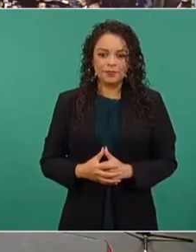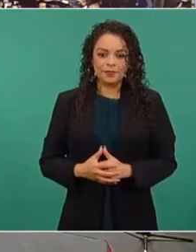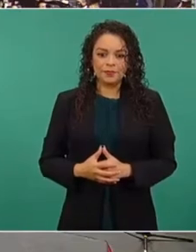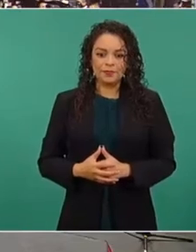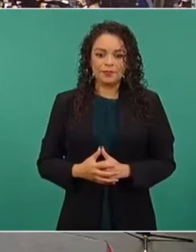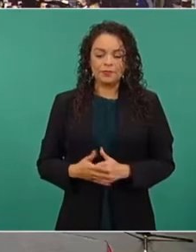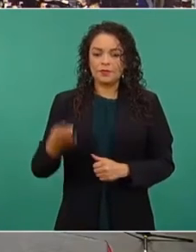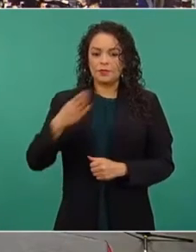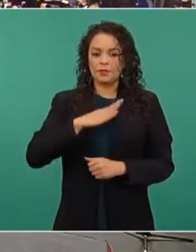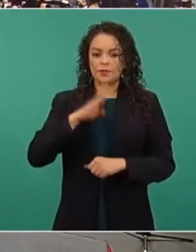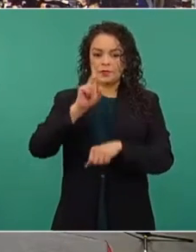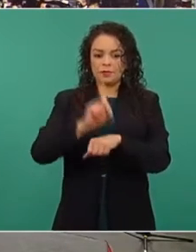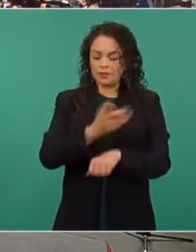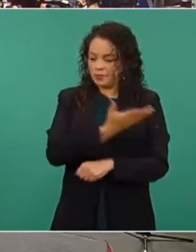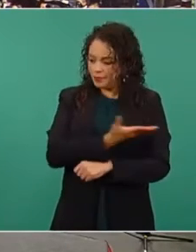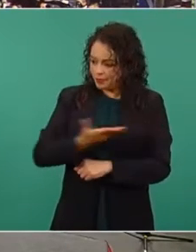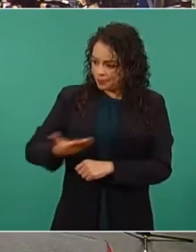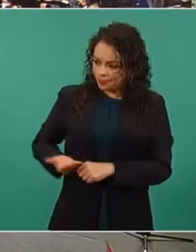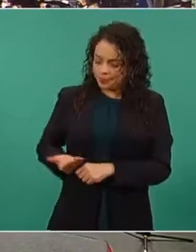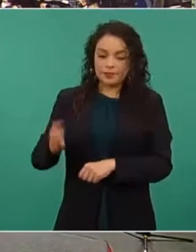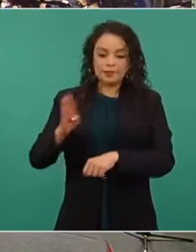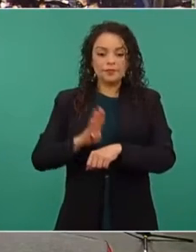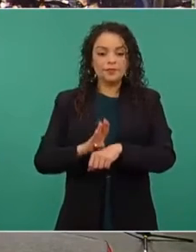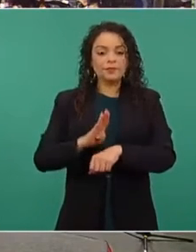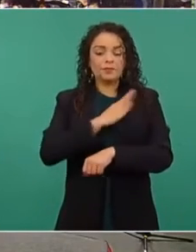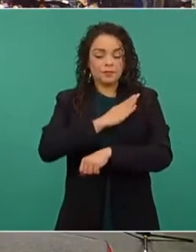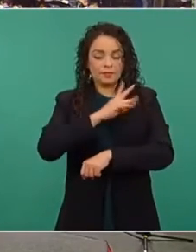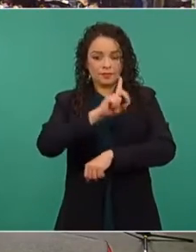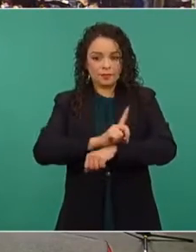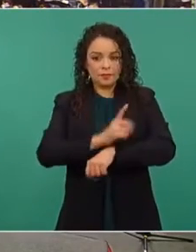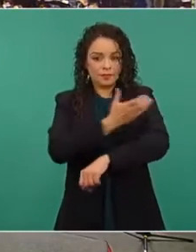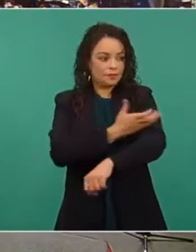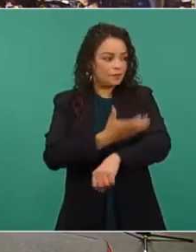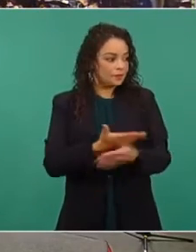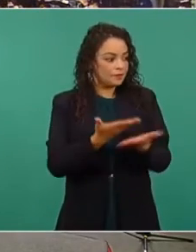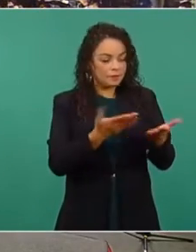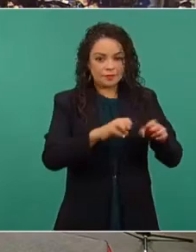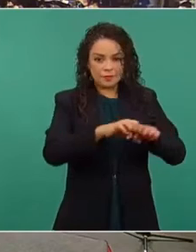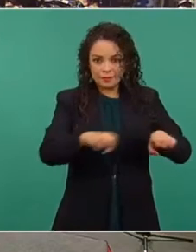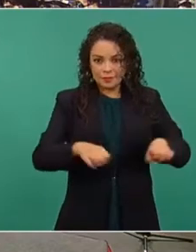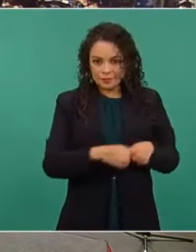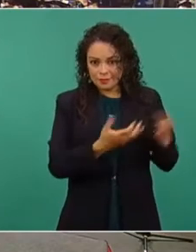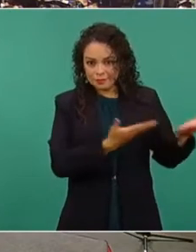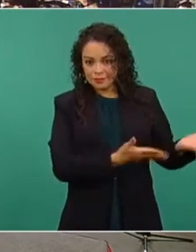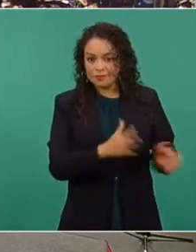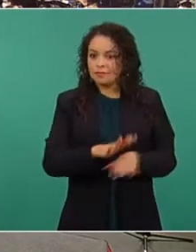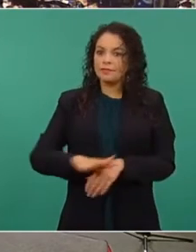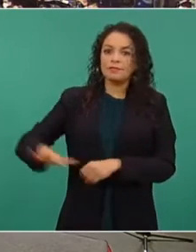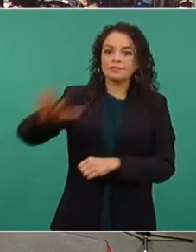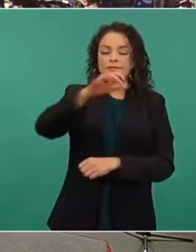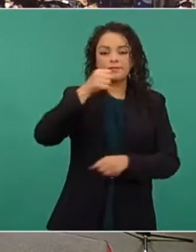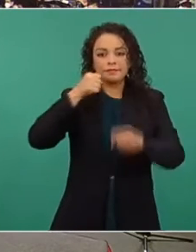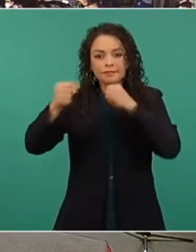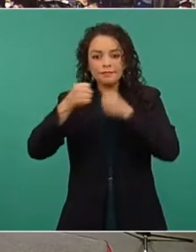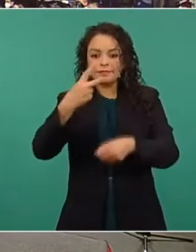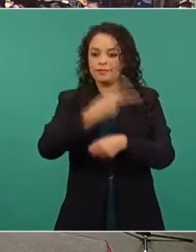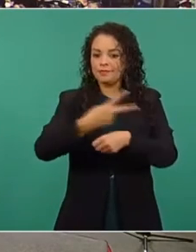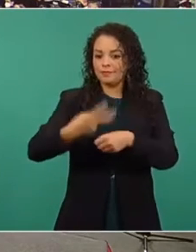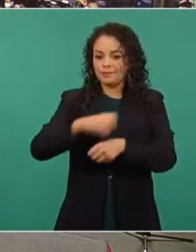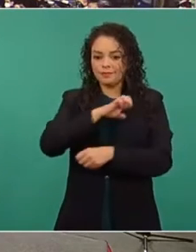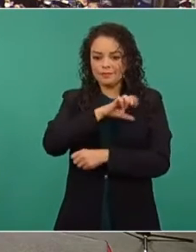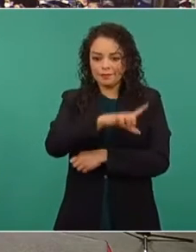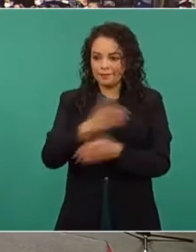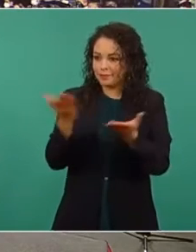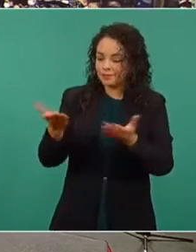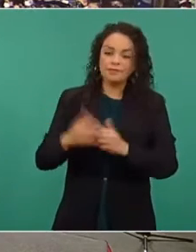Buenos días, señor presidente, buenos días, compañeros de gabinete, medios de comunicación, invitados especiales. Doy